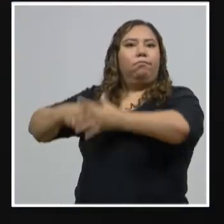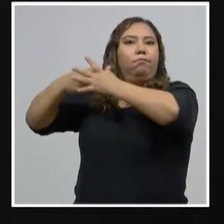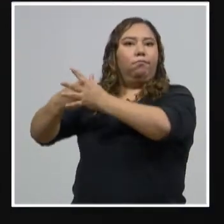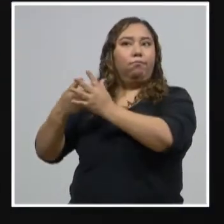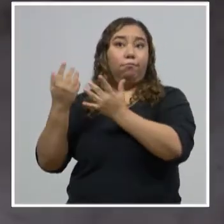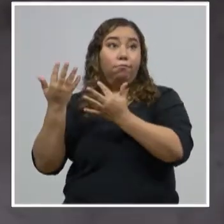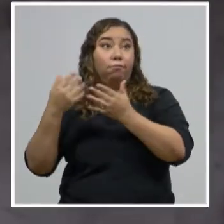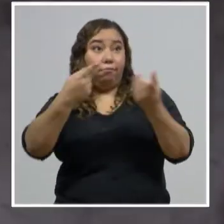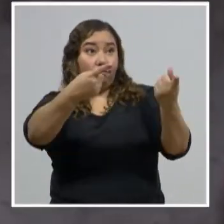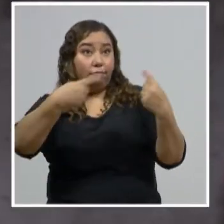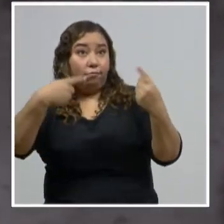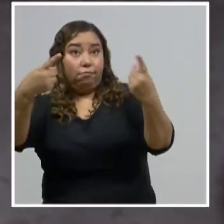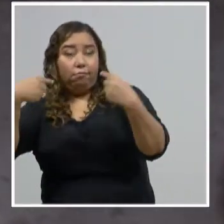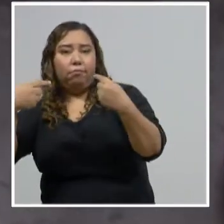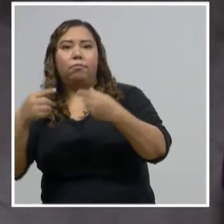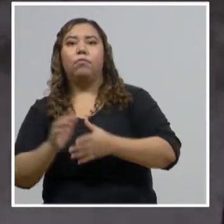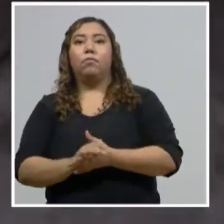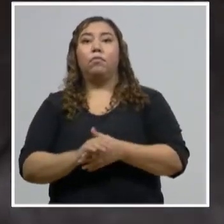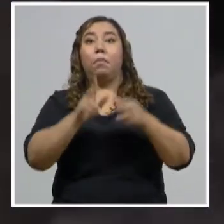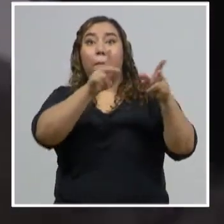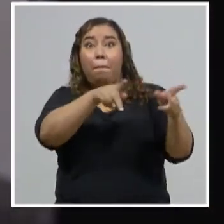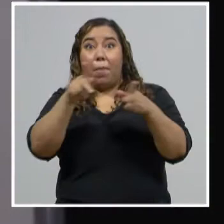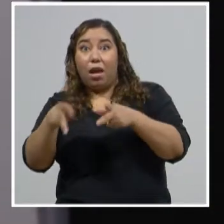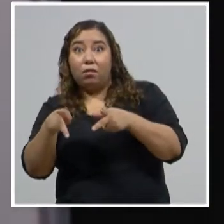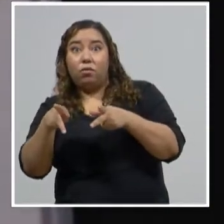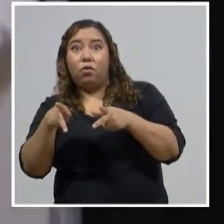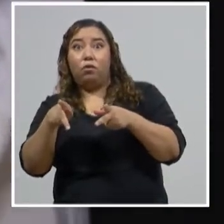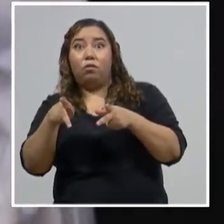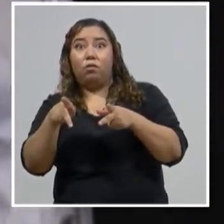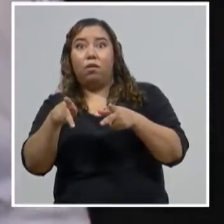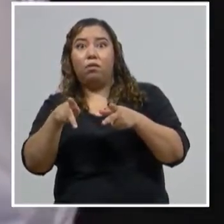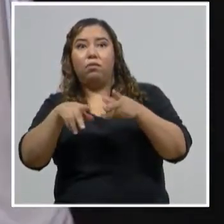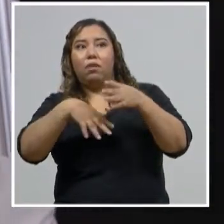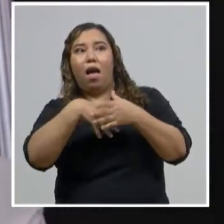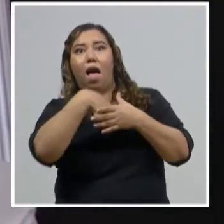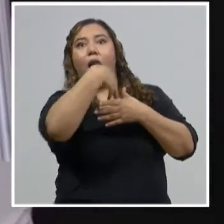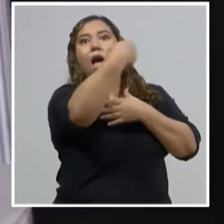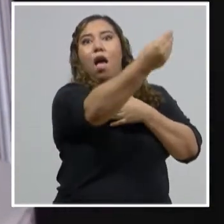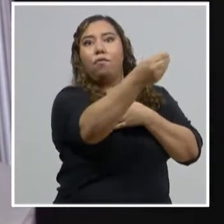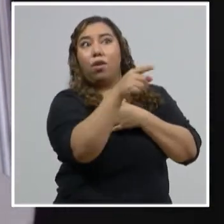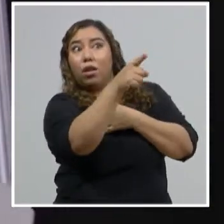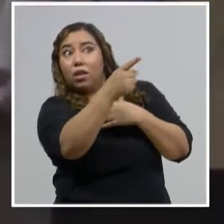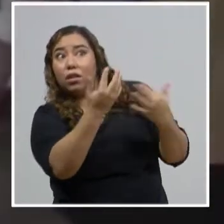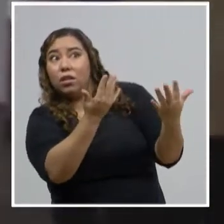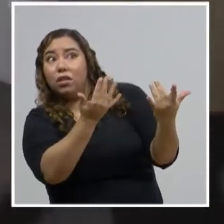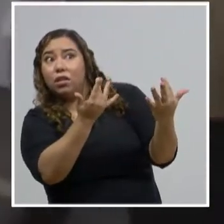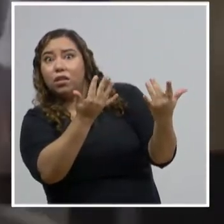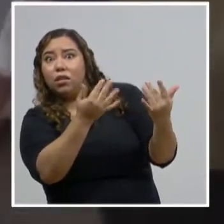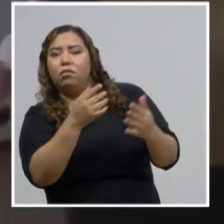tenemos algunas personas que están requiriendo la atención en estas zonas, señor presidente.